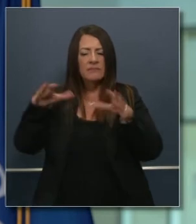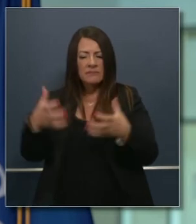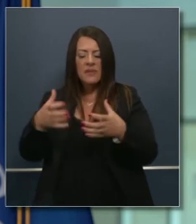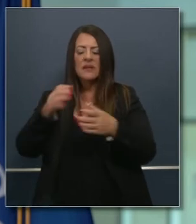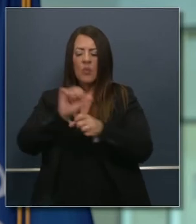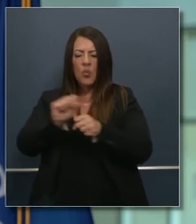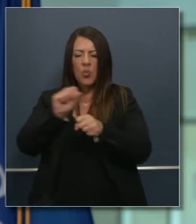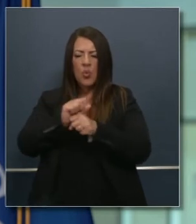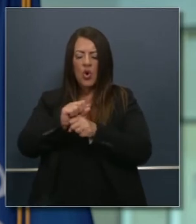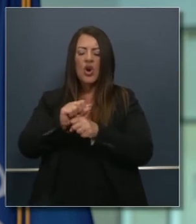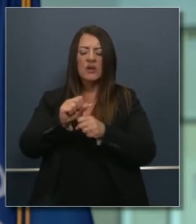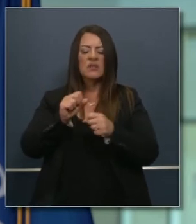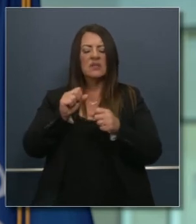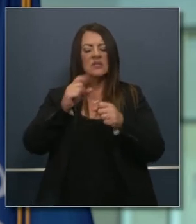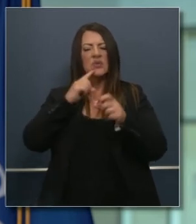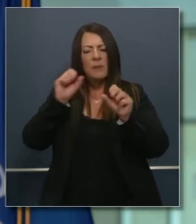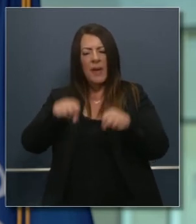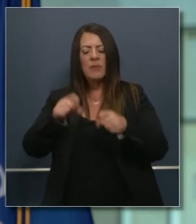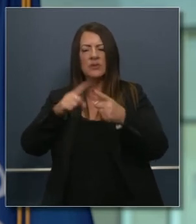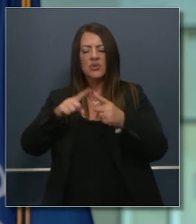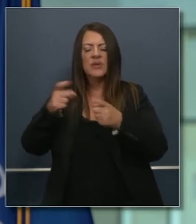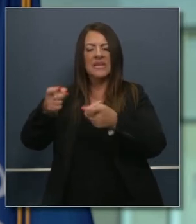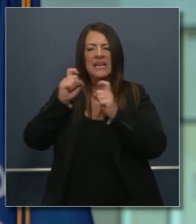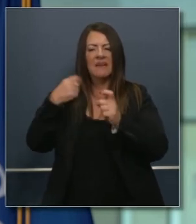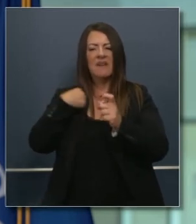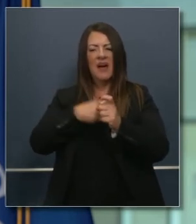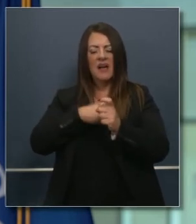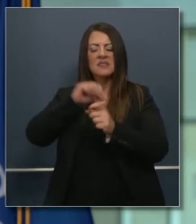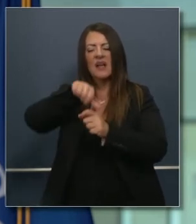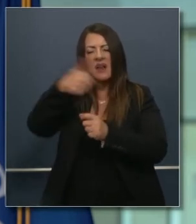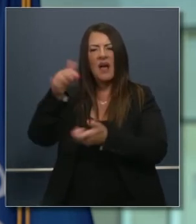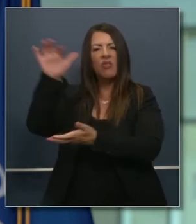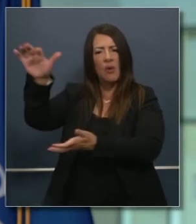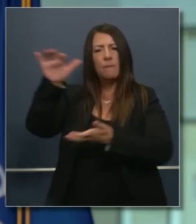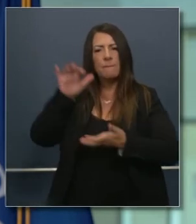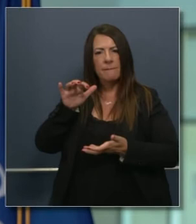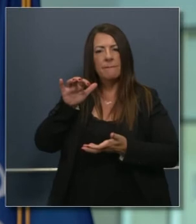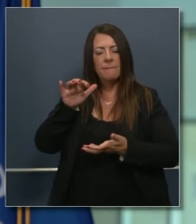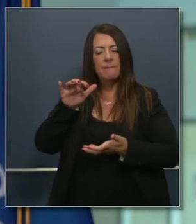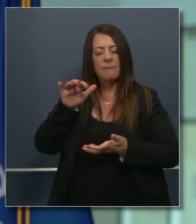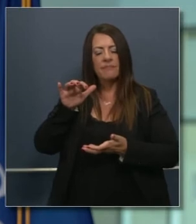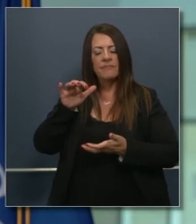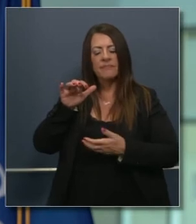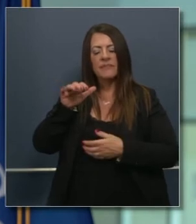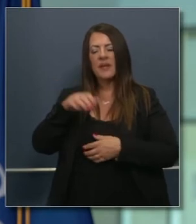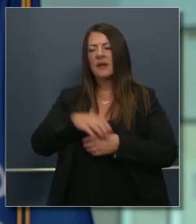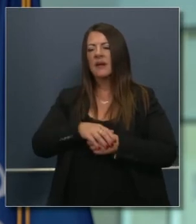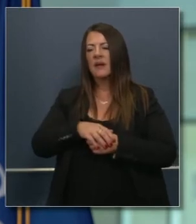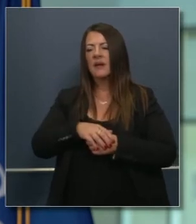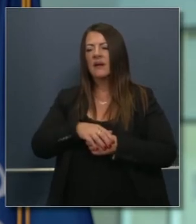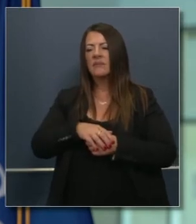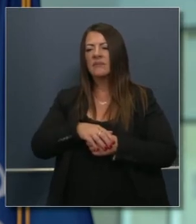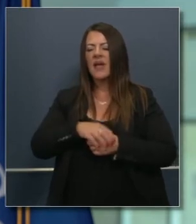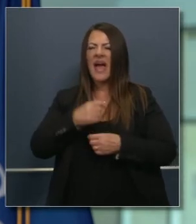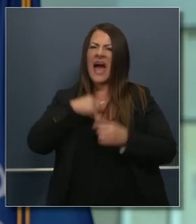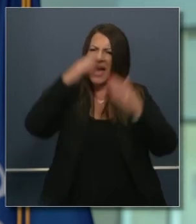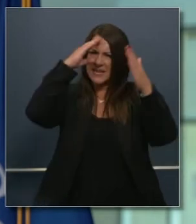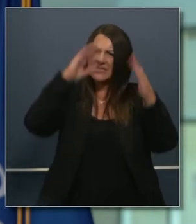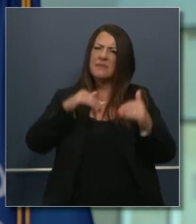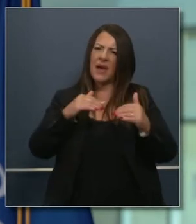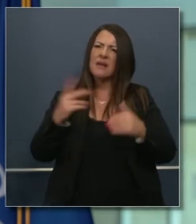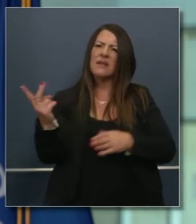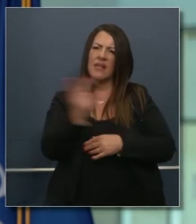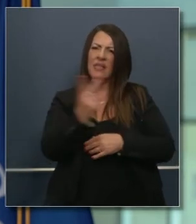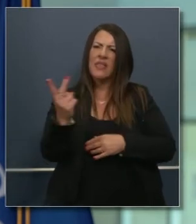esto en nuestro próximo paquete de estímulos yo espero y creo que eso ocurrirá no solamente como